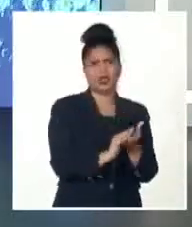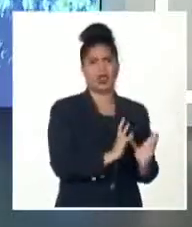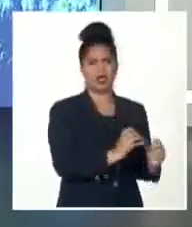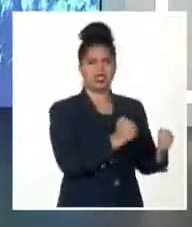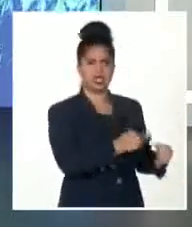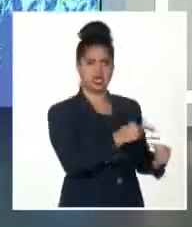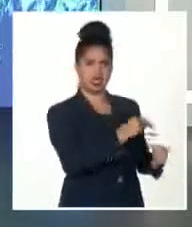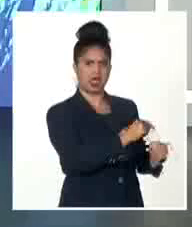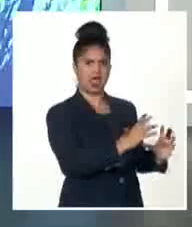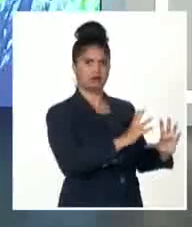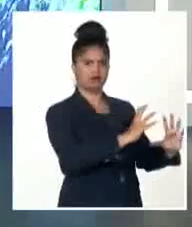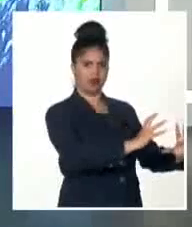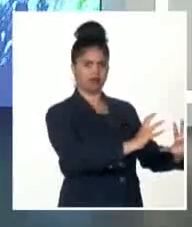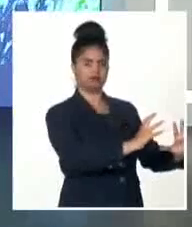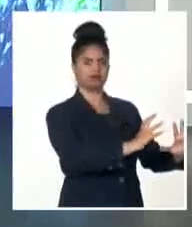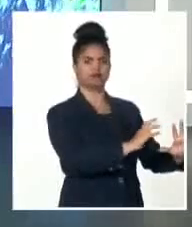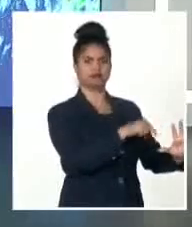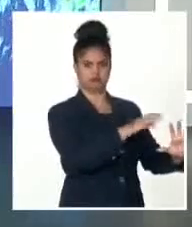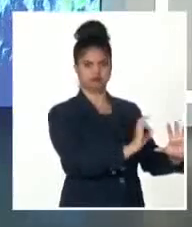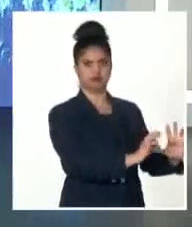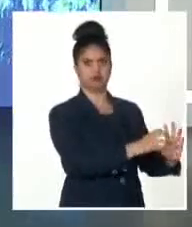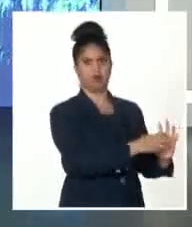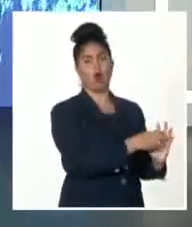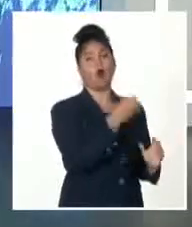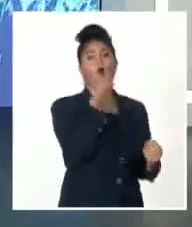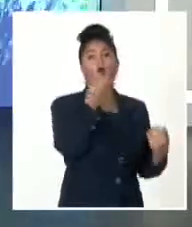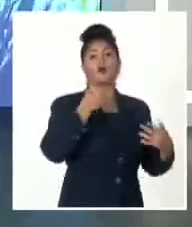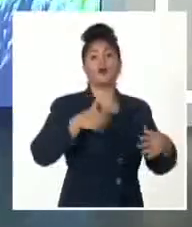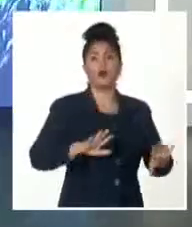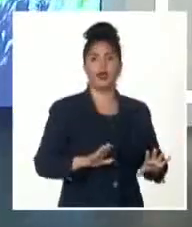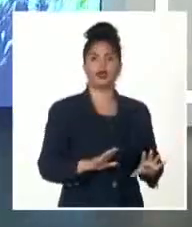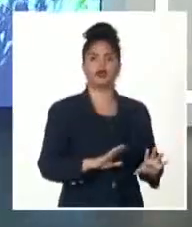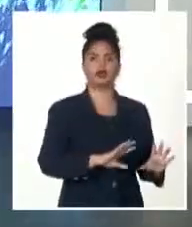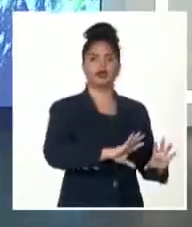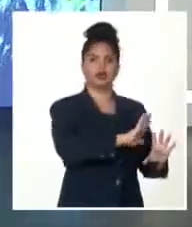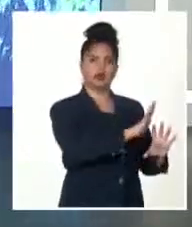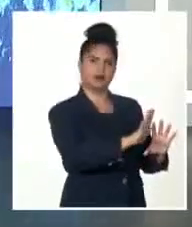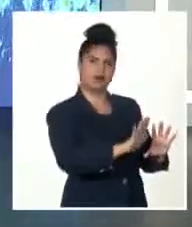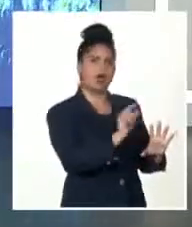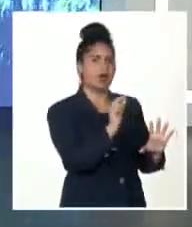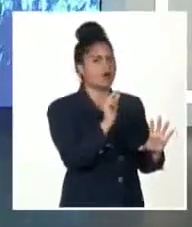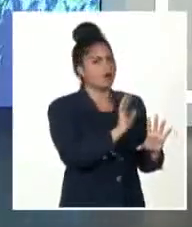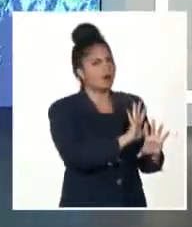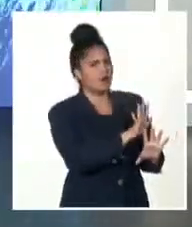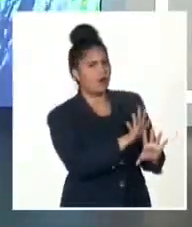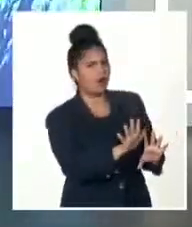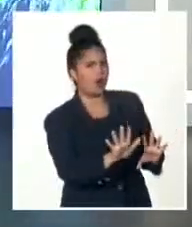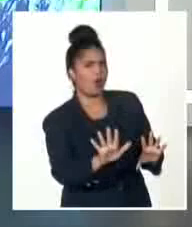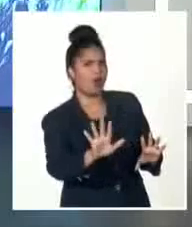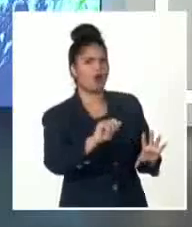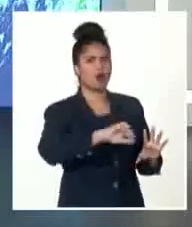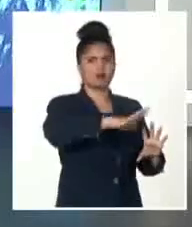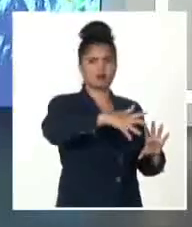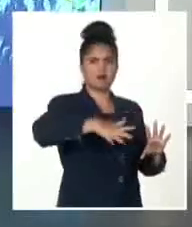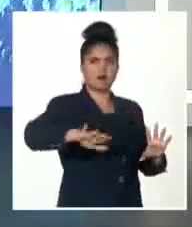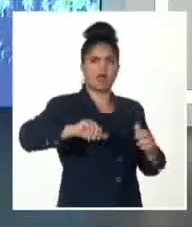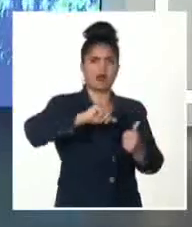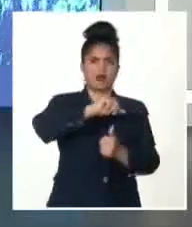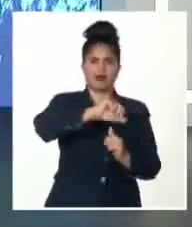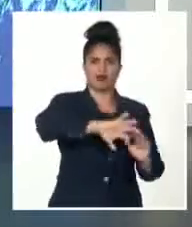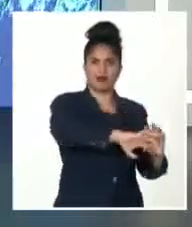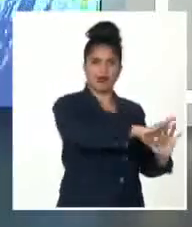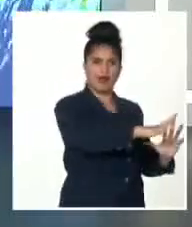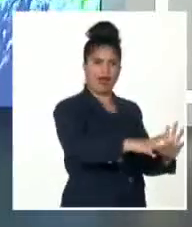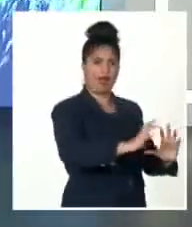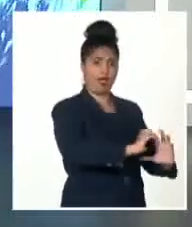cuanto a su organización, pudiera incluso llegar a la zona o aproximarse más hacia el Mar Caribe, donde continúa avanzando al oeste a 33